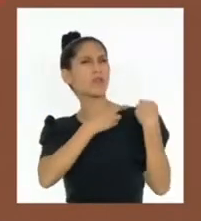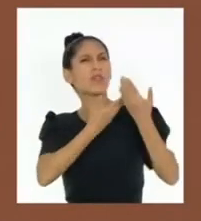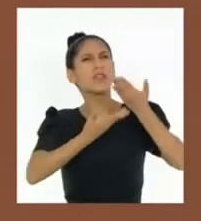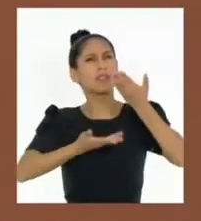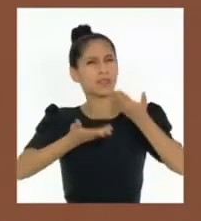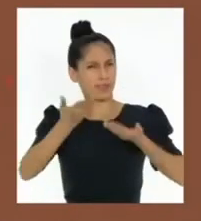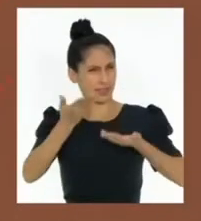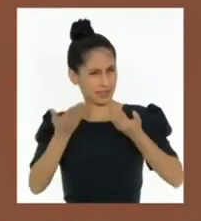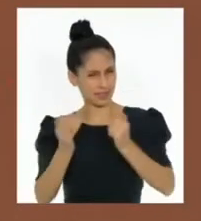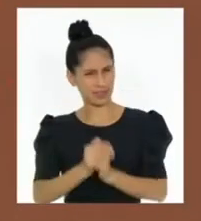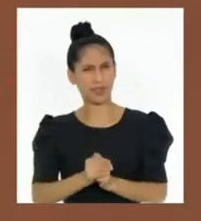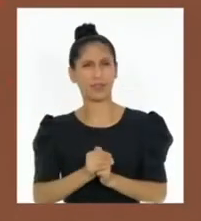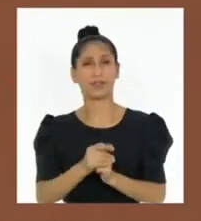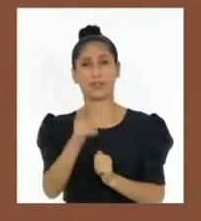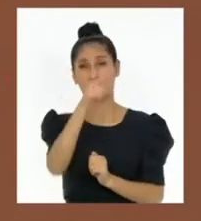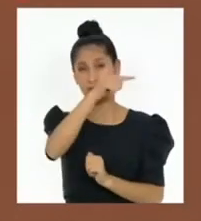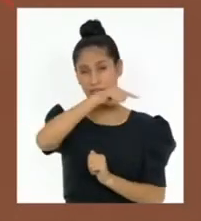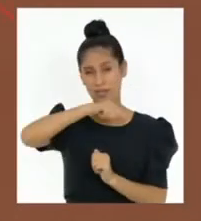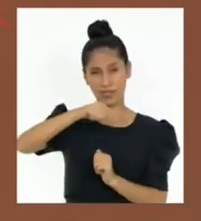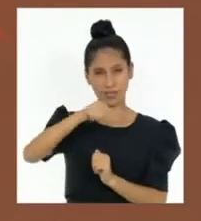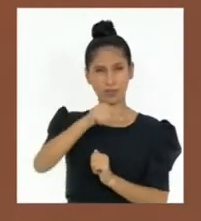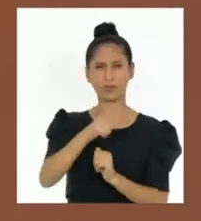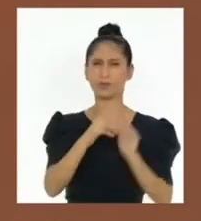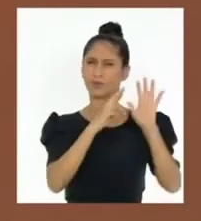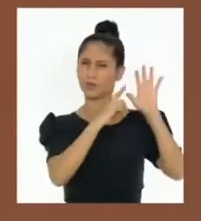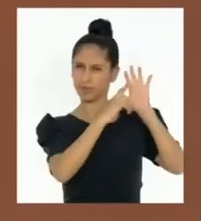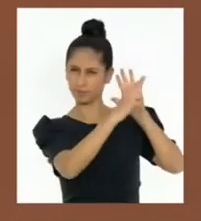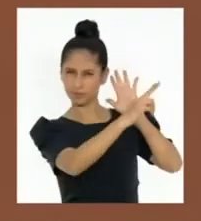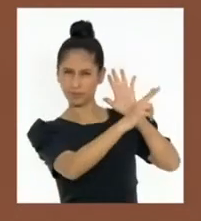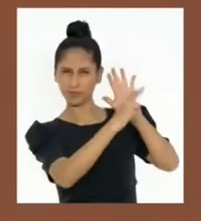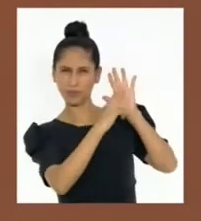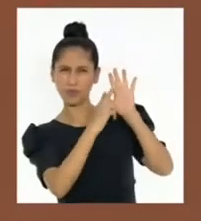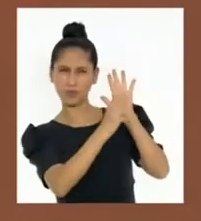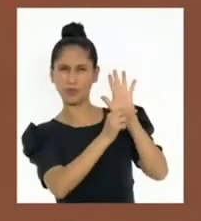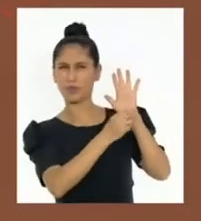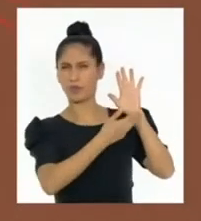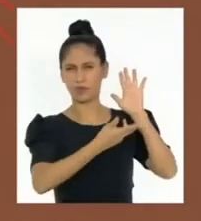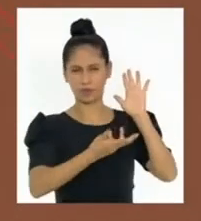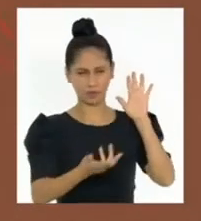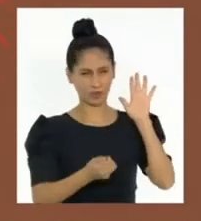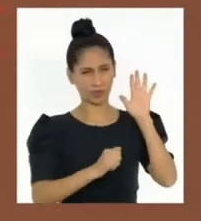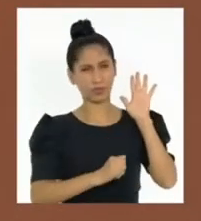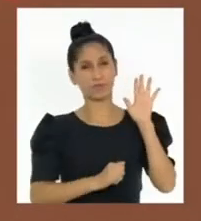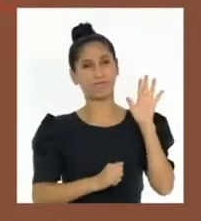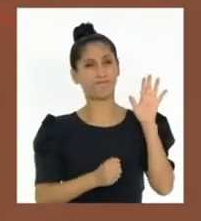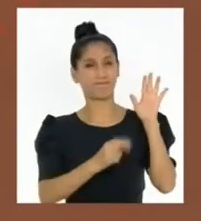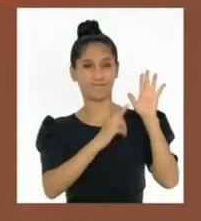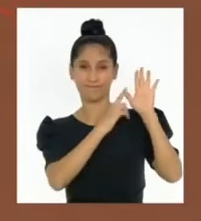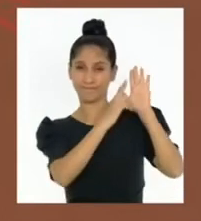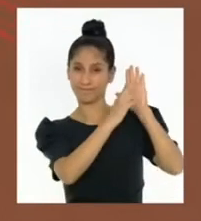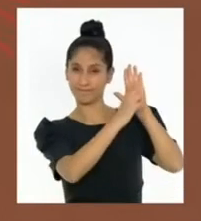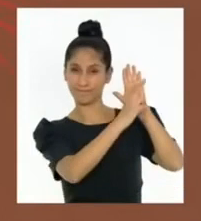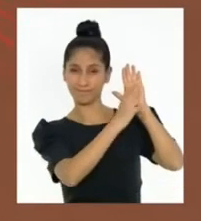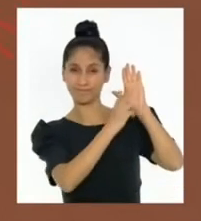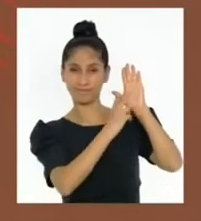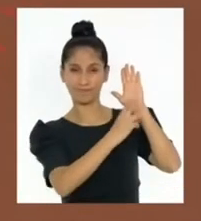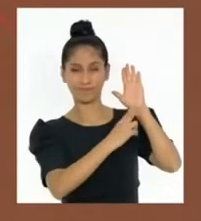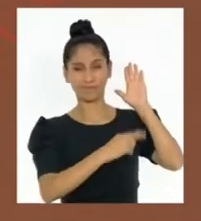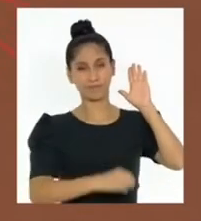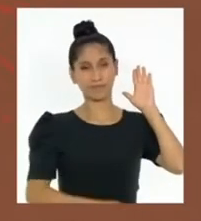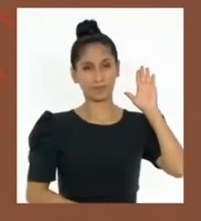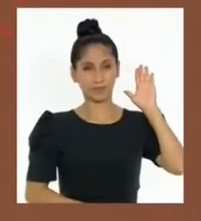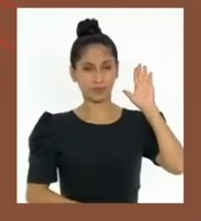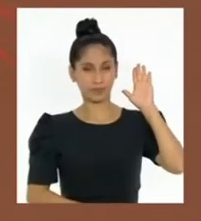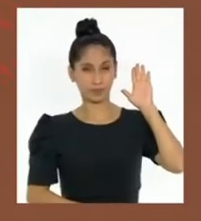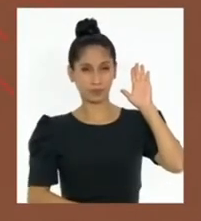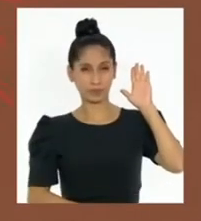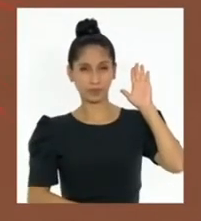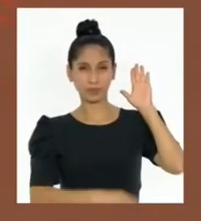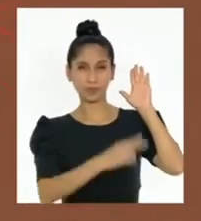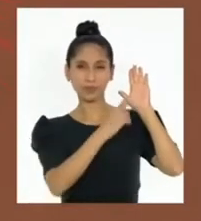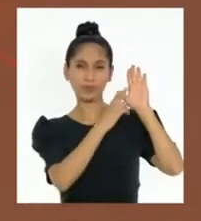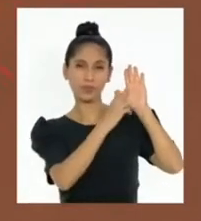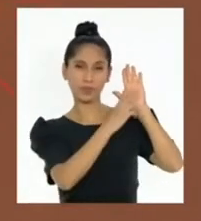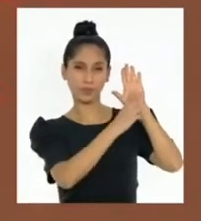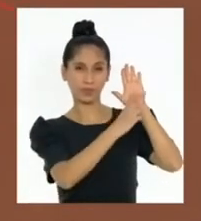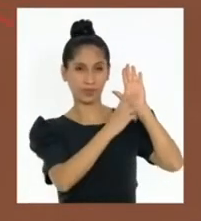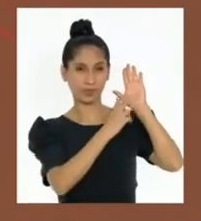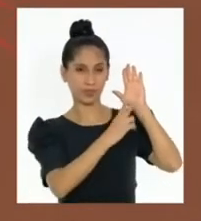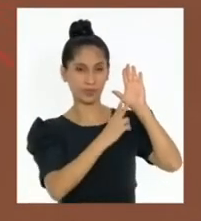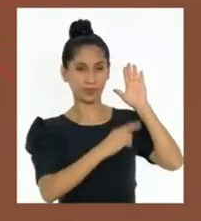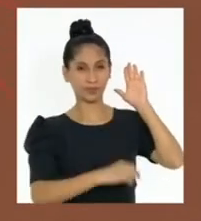en la promoción y la orientación del proceso de integración subregional andina, con miras a la